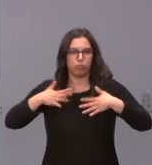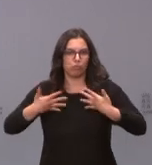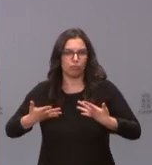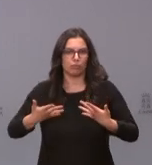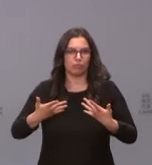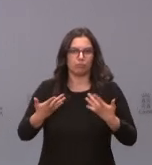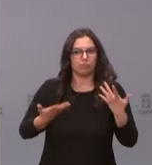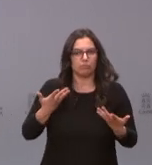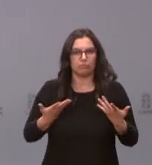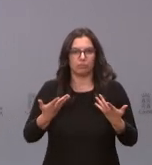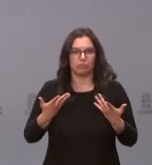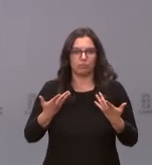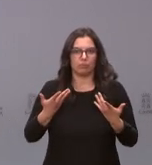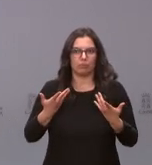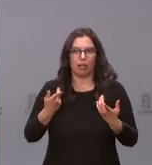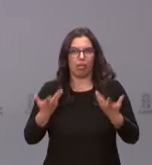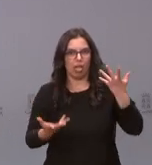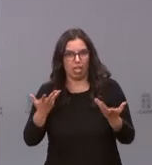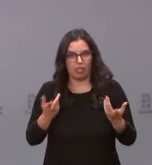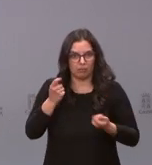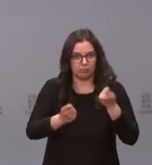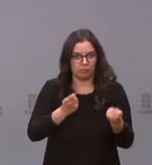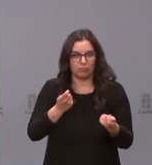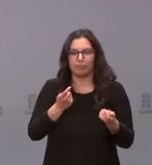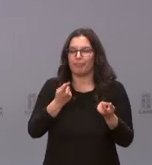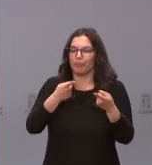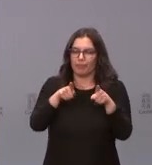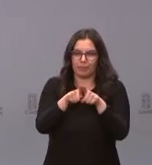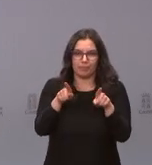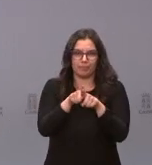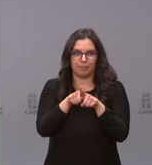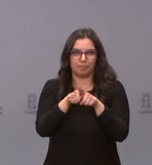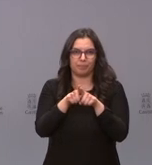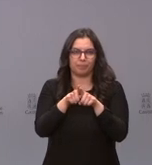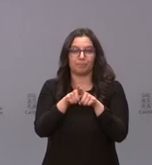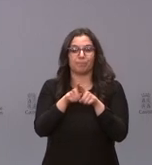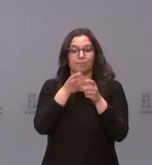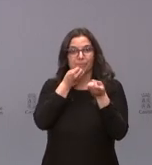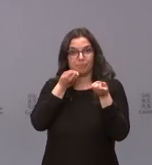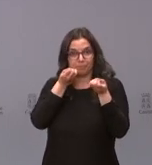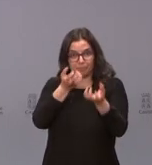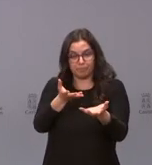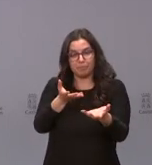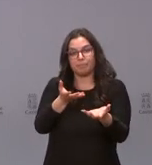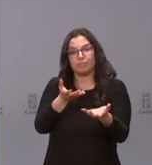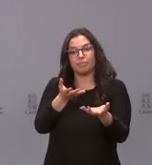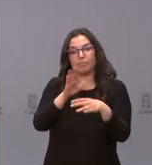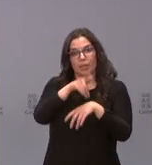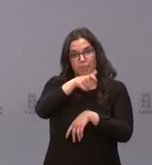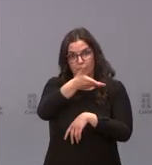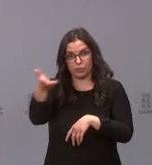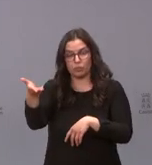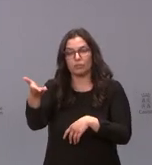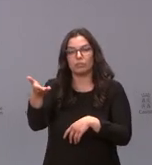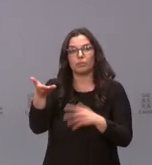y de no generar certidumbre. En cualquier caso, el mensaje a nuestra población es